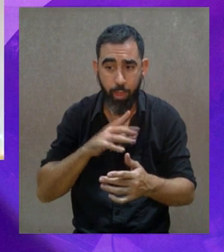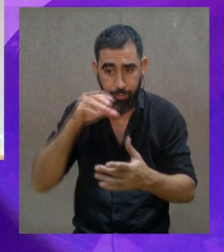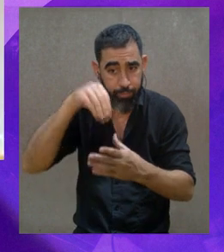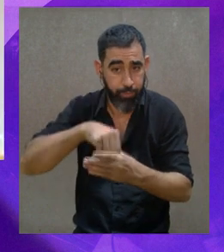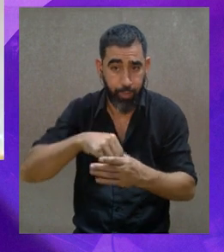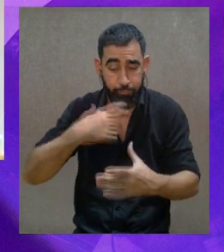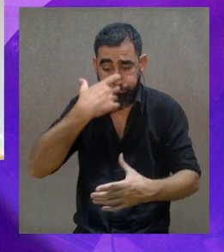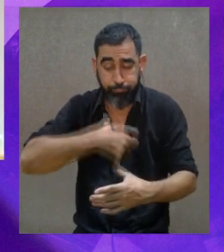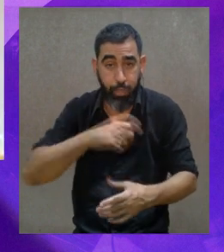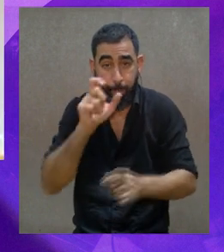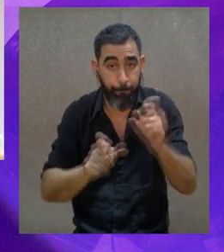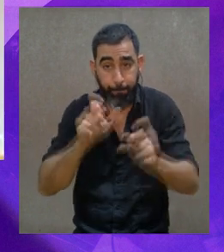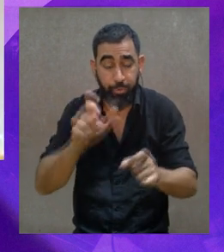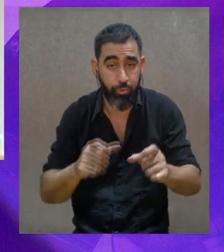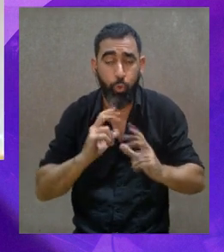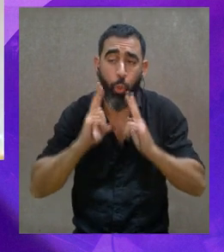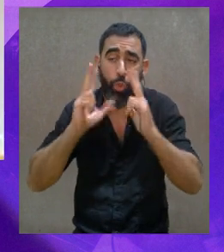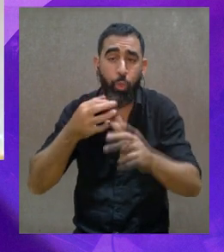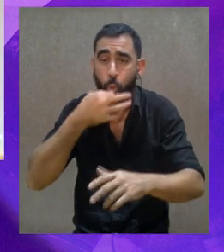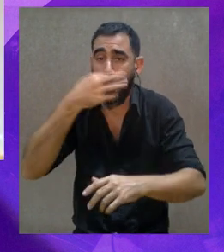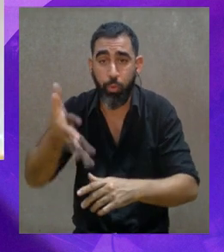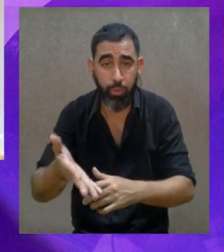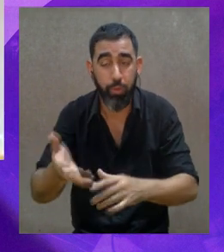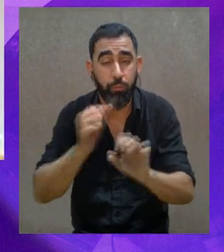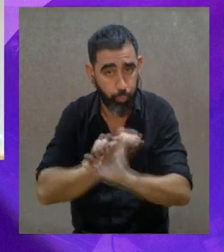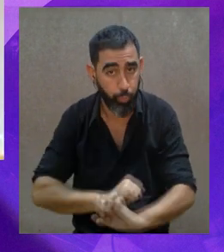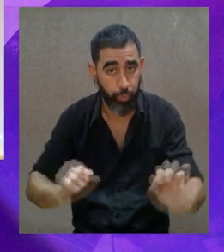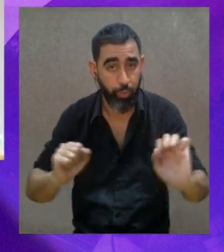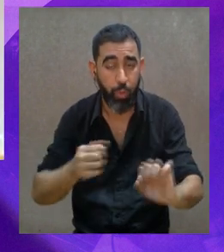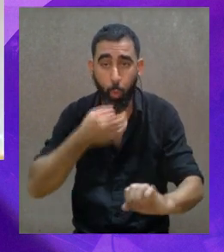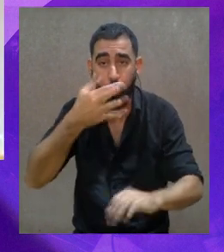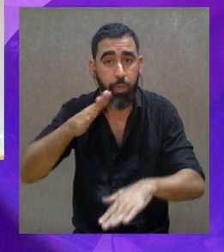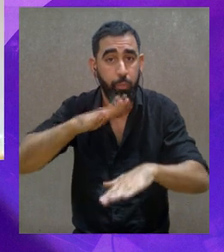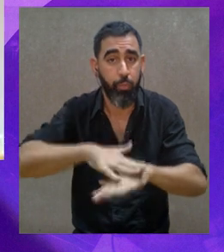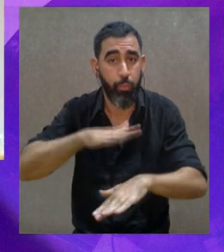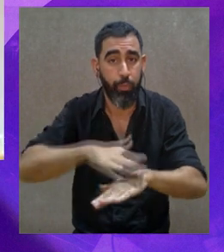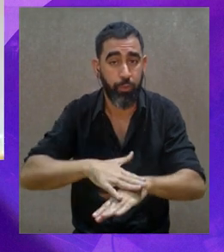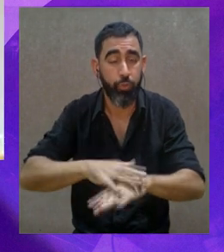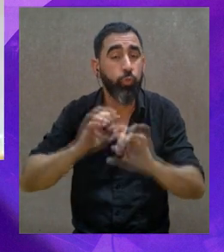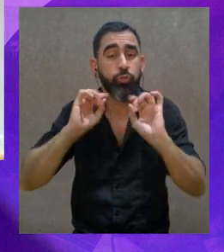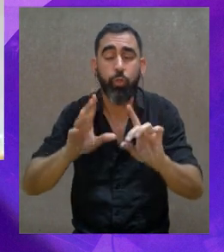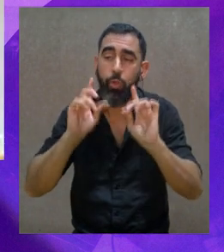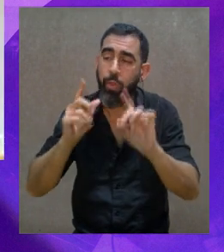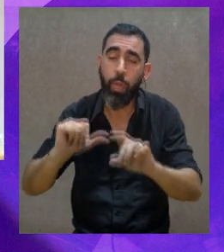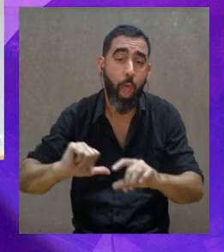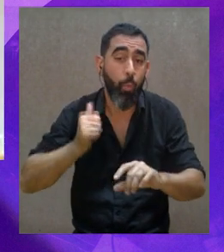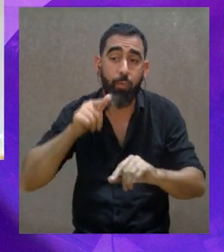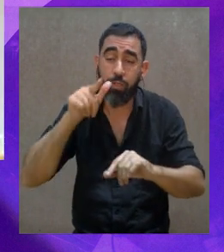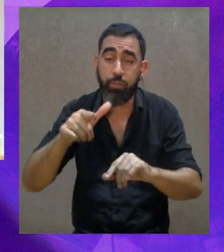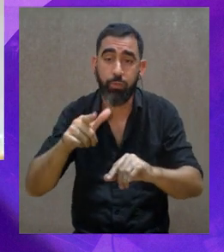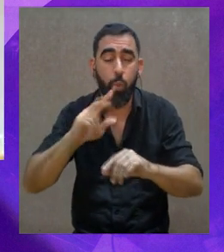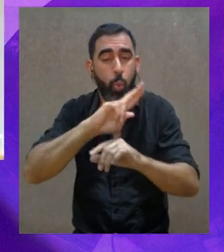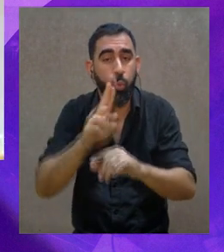viabilizarlo nada más. Entonces, esa cuestión también de decir si los niños no lo practican los